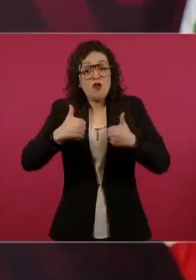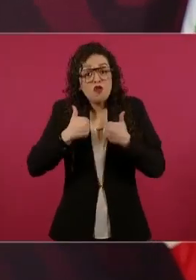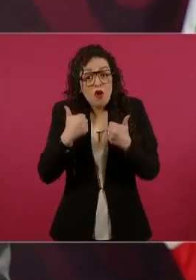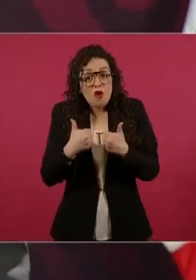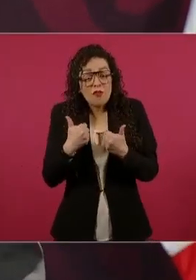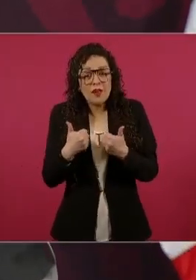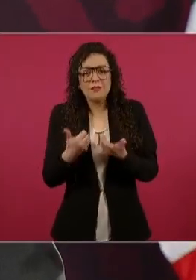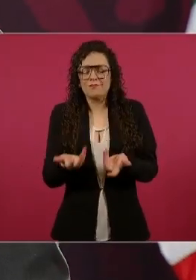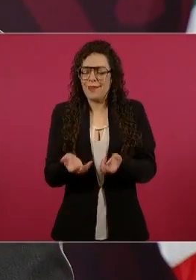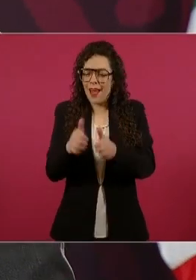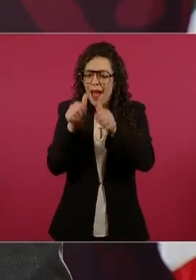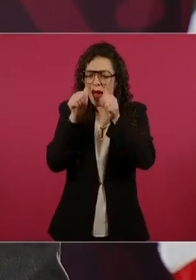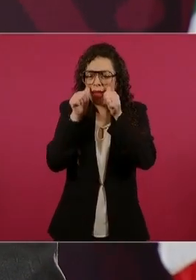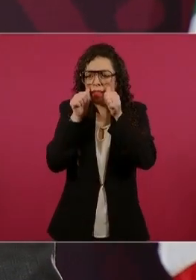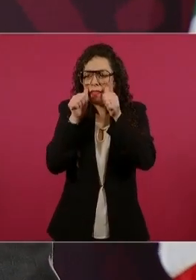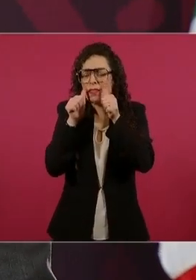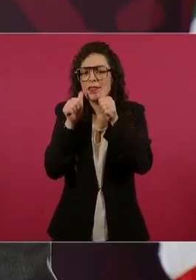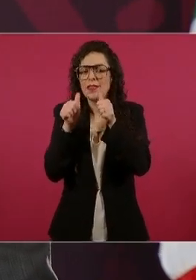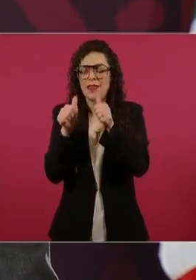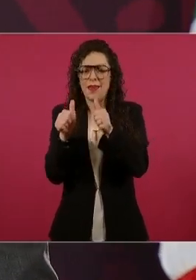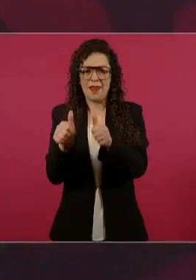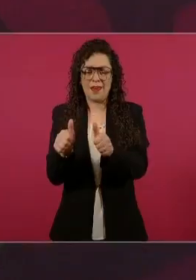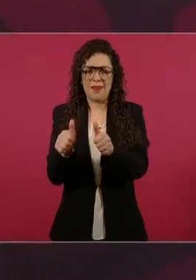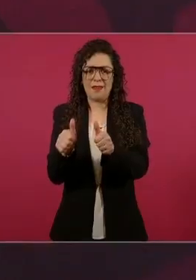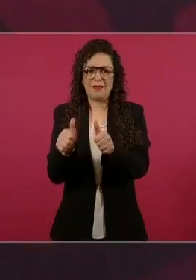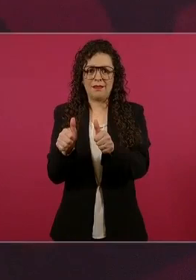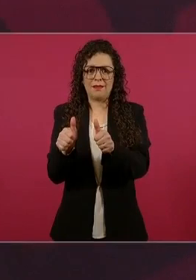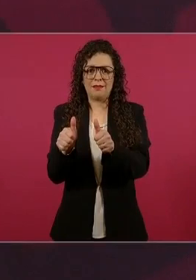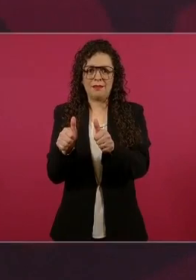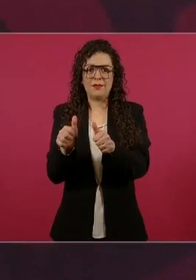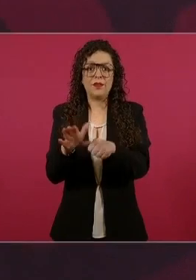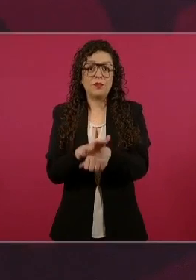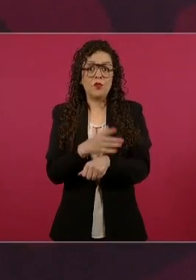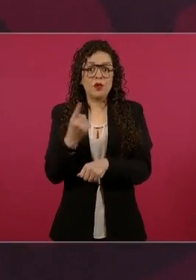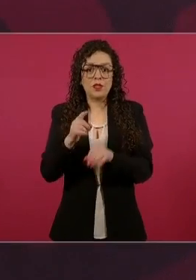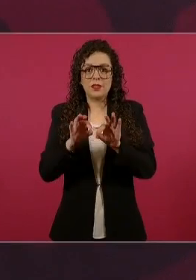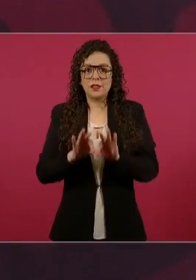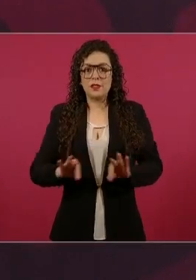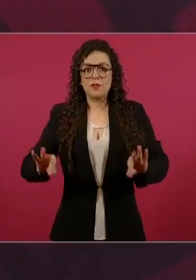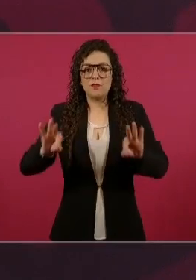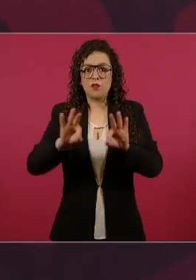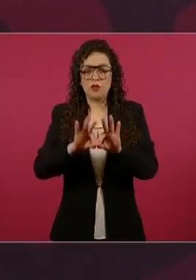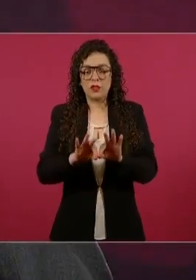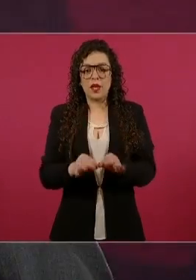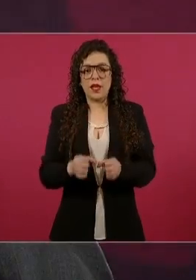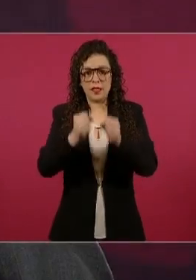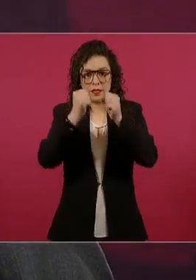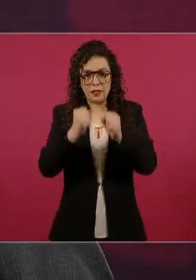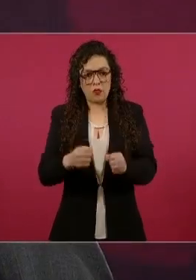se garantice el derecho a la educación, el derecho a la salud,